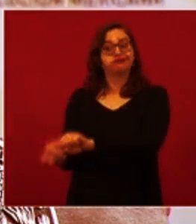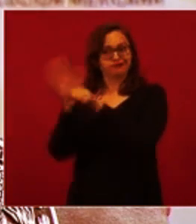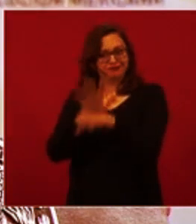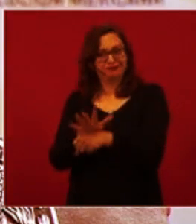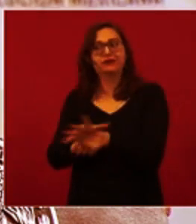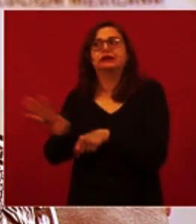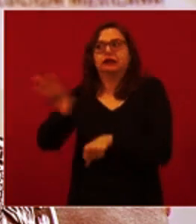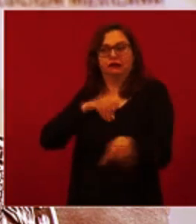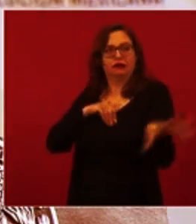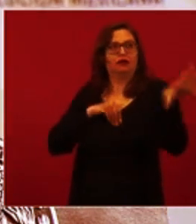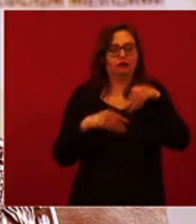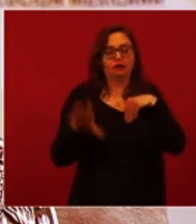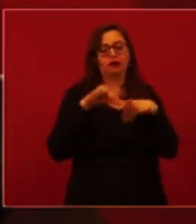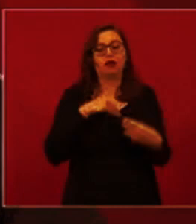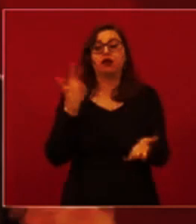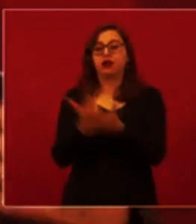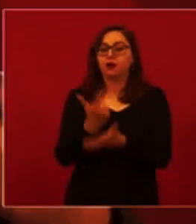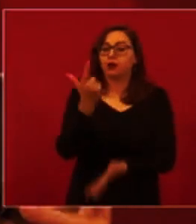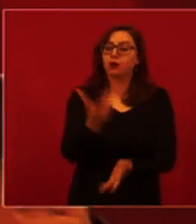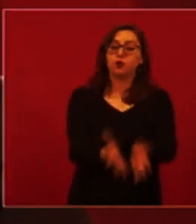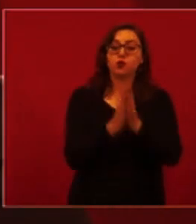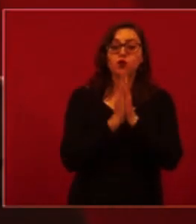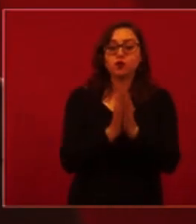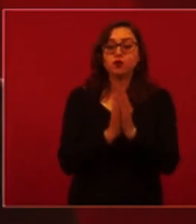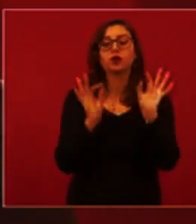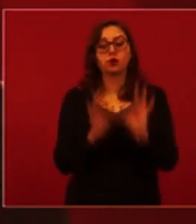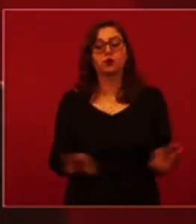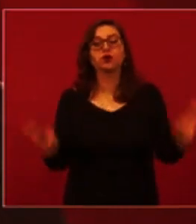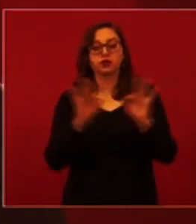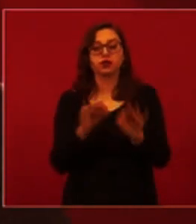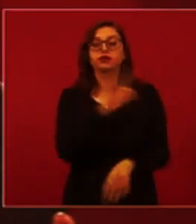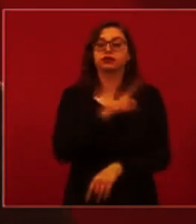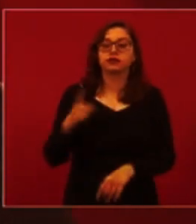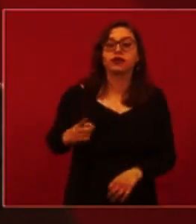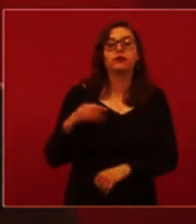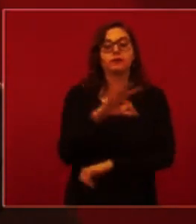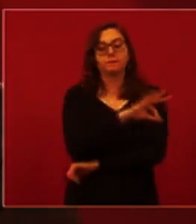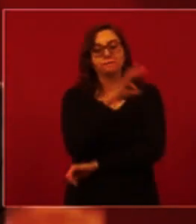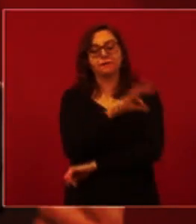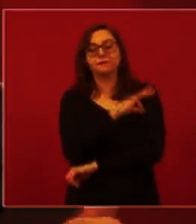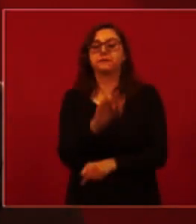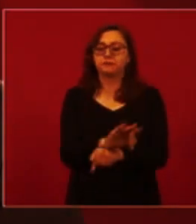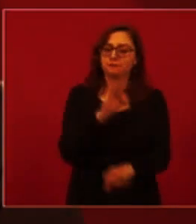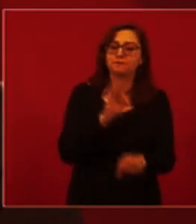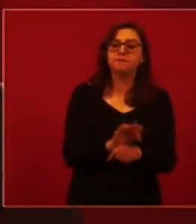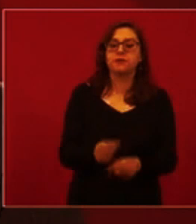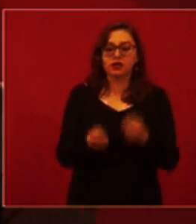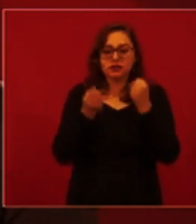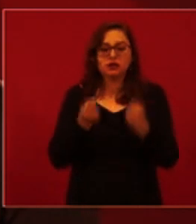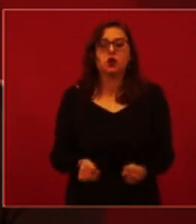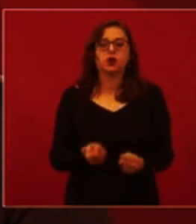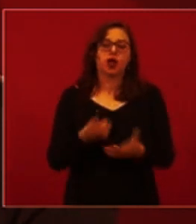embarazadas, por favor, familiares de mujeres embarazadas, insístales en que se vacunen. La vacuna es segura y, desde luego, es